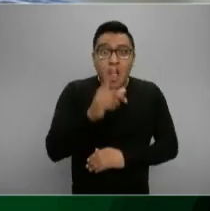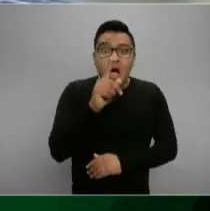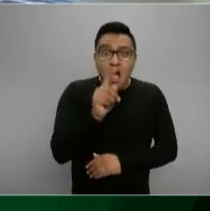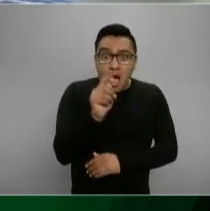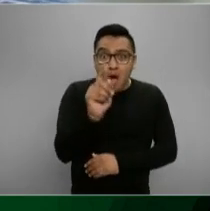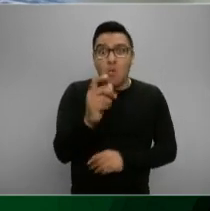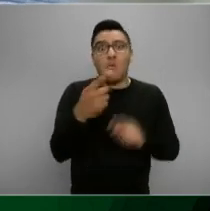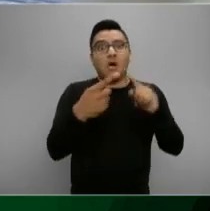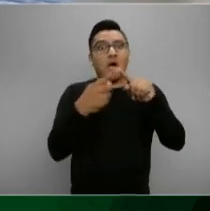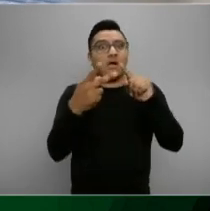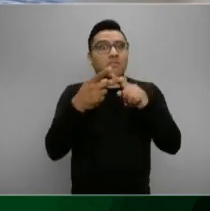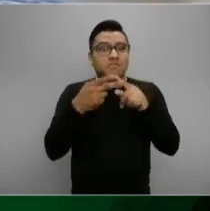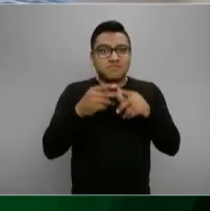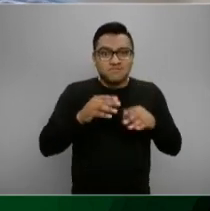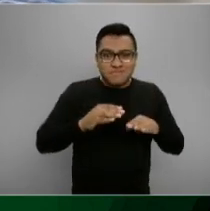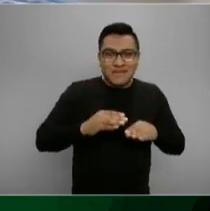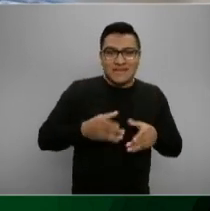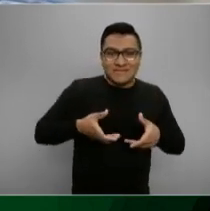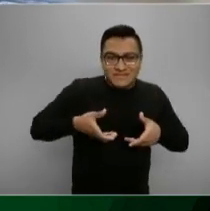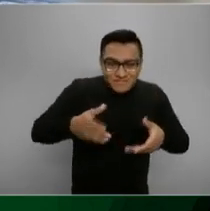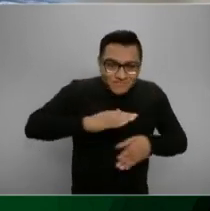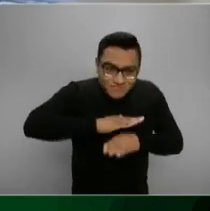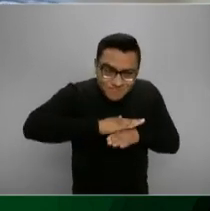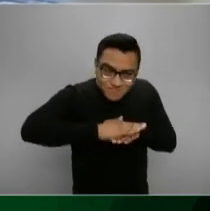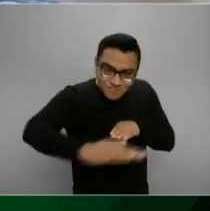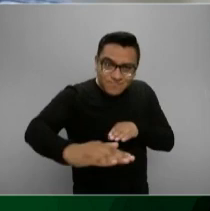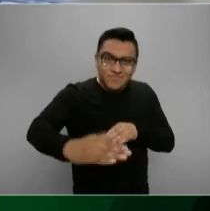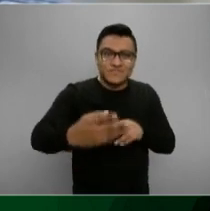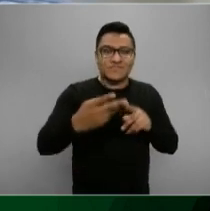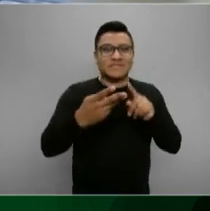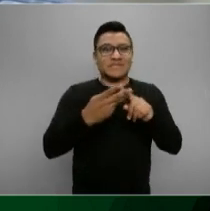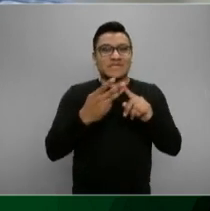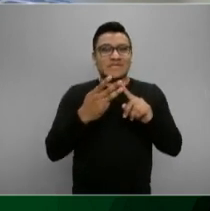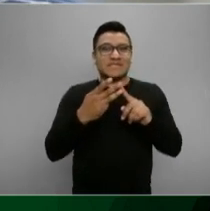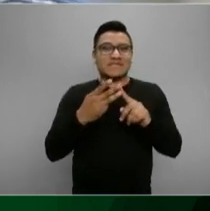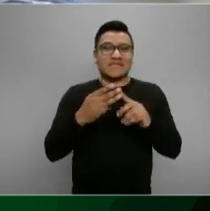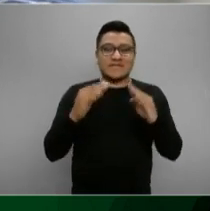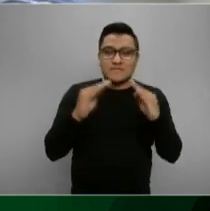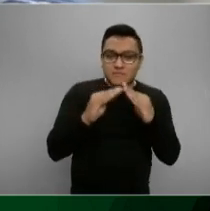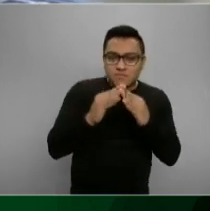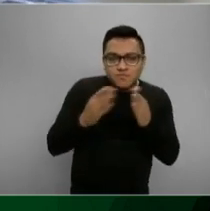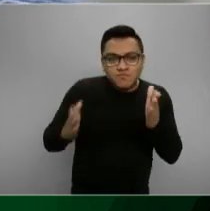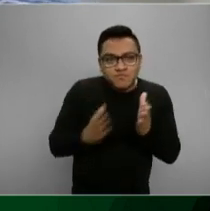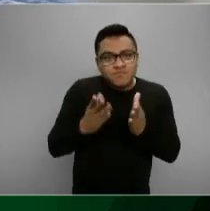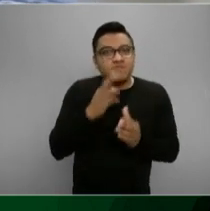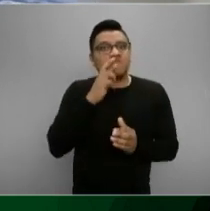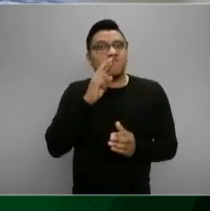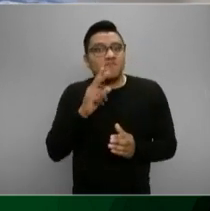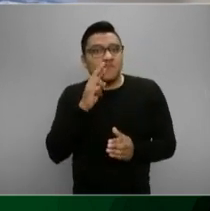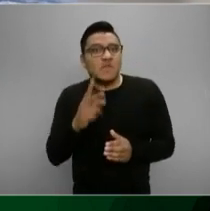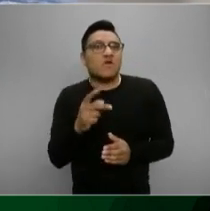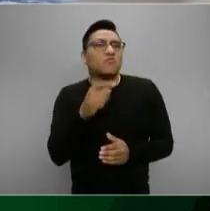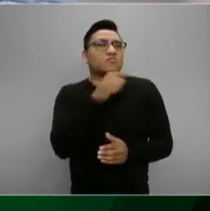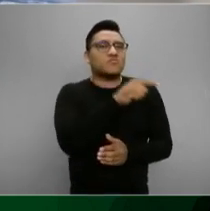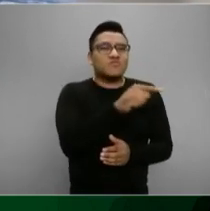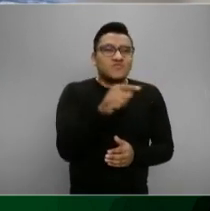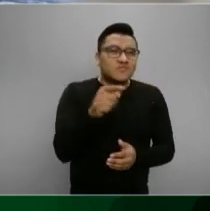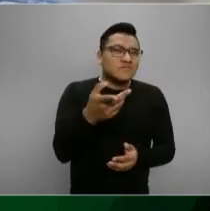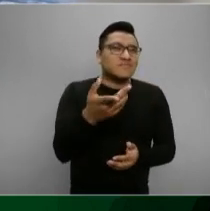pavimentación, construcción y mejoramiento de viviendas. ¿Qué cantidad de dinero tienen